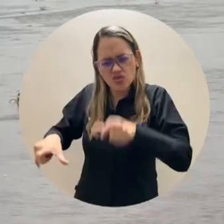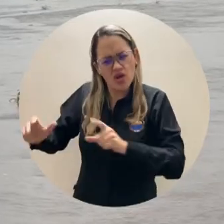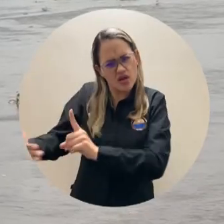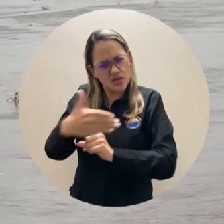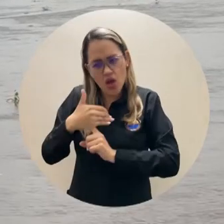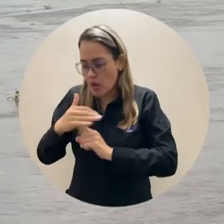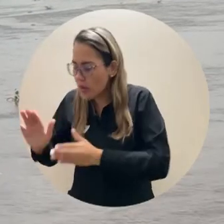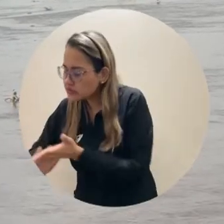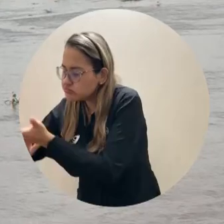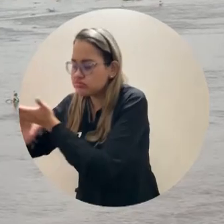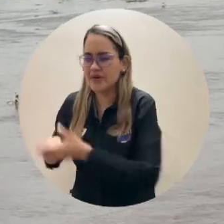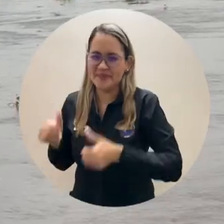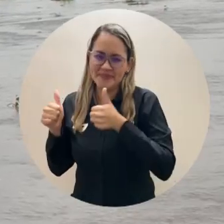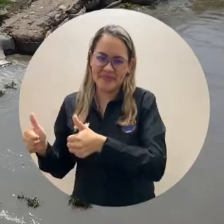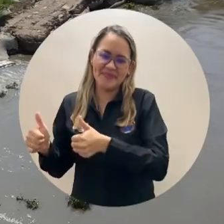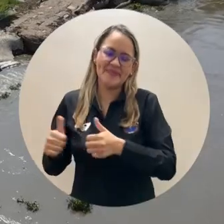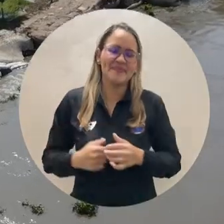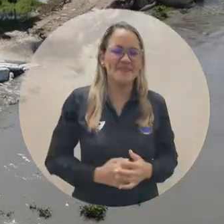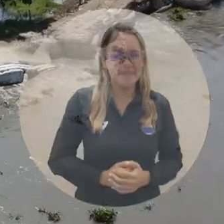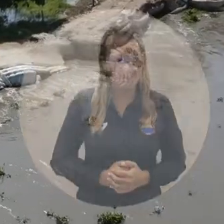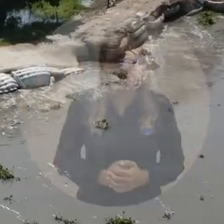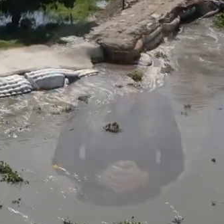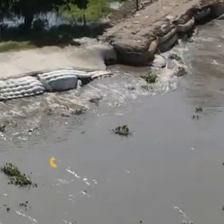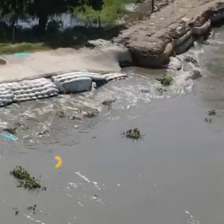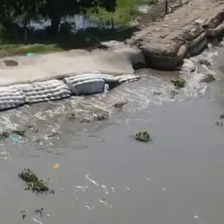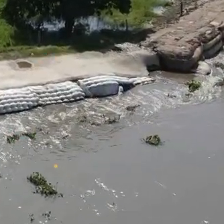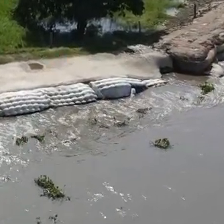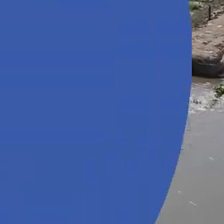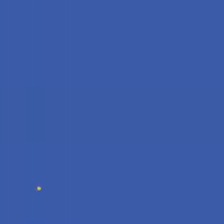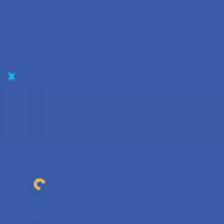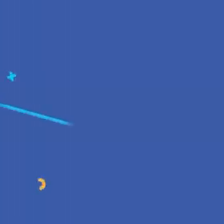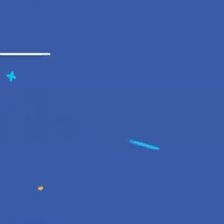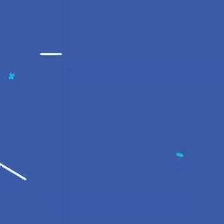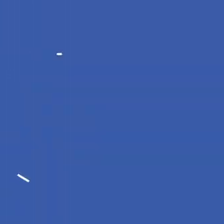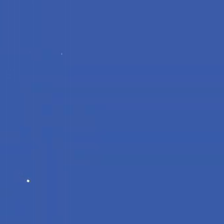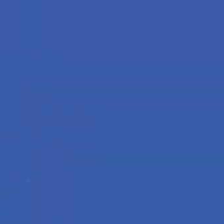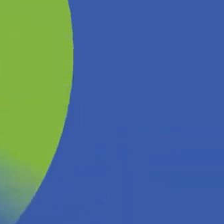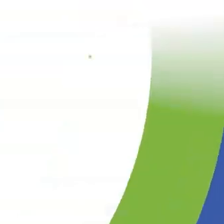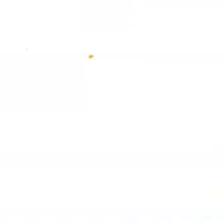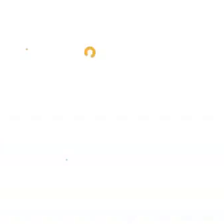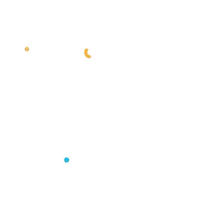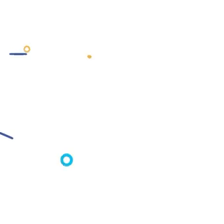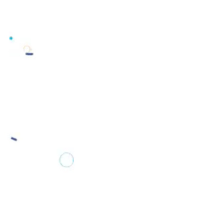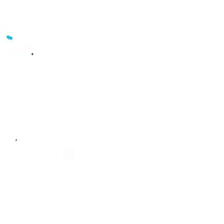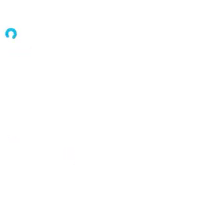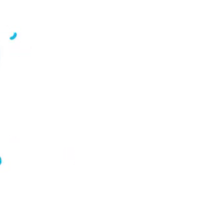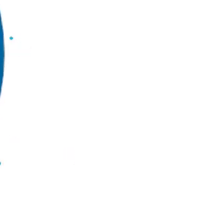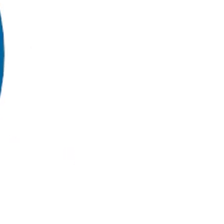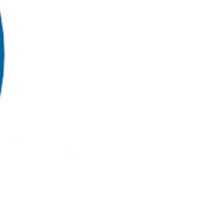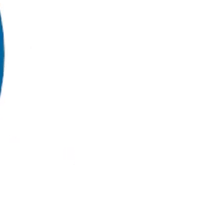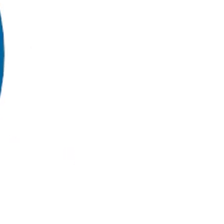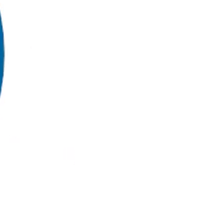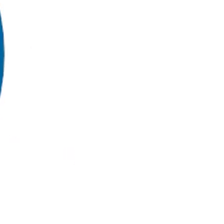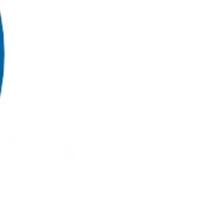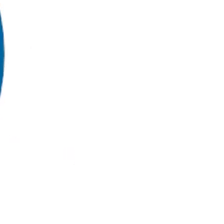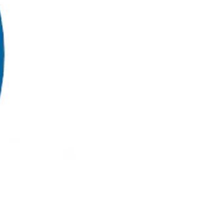restauración y estabilización de la zona erosionada y para la seguridad de la población. Universidad del Magdalena, aún más